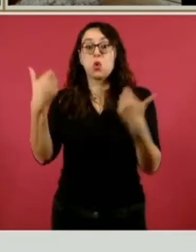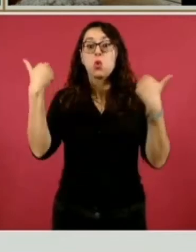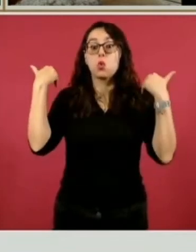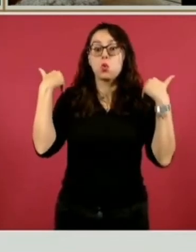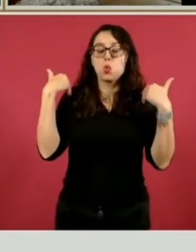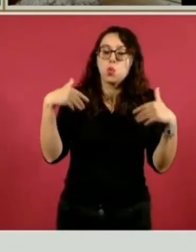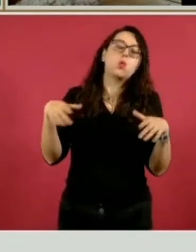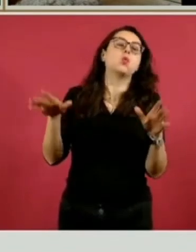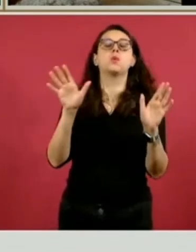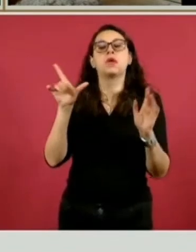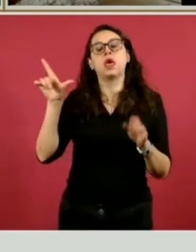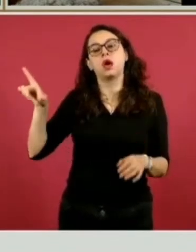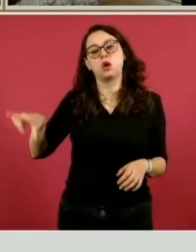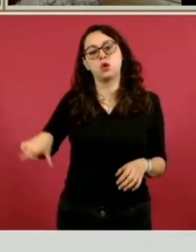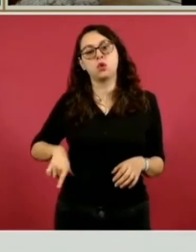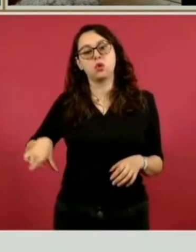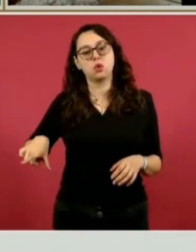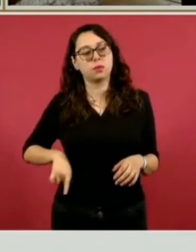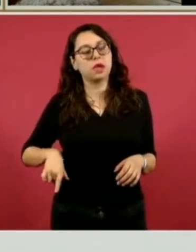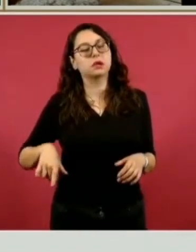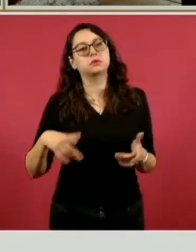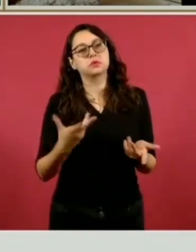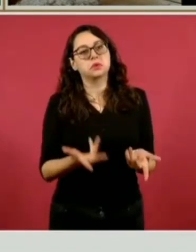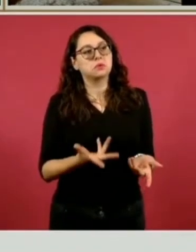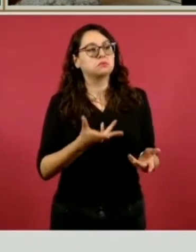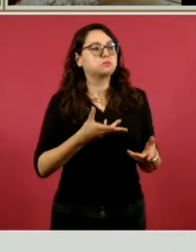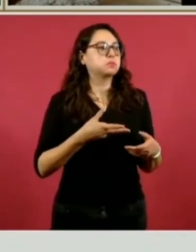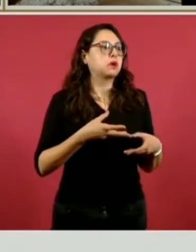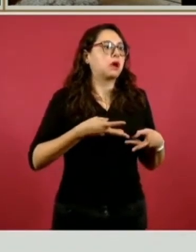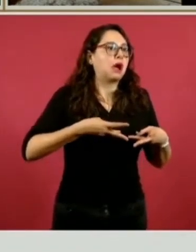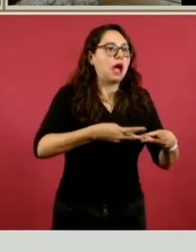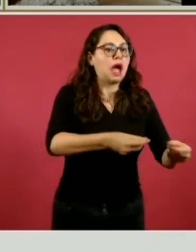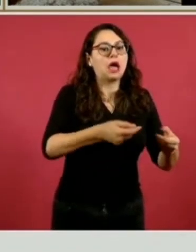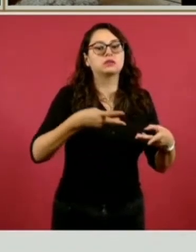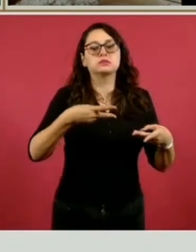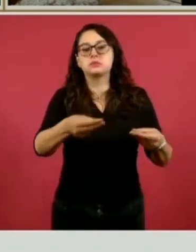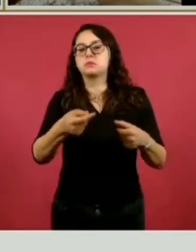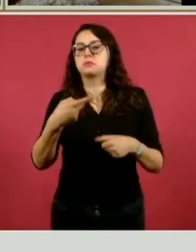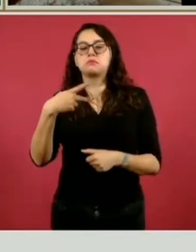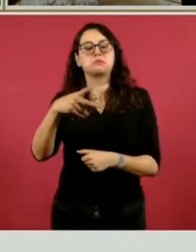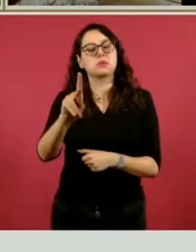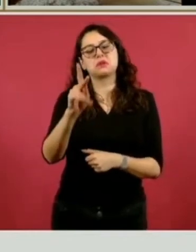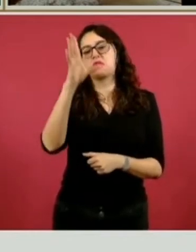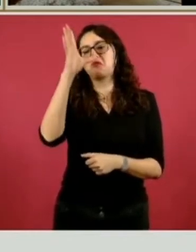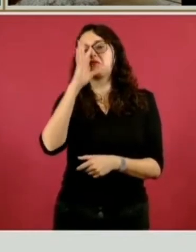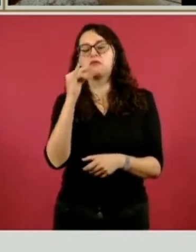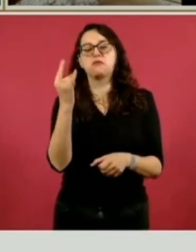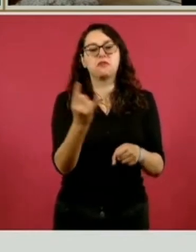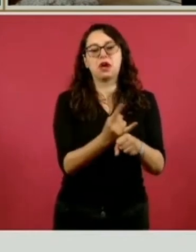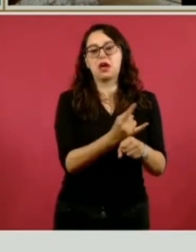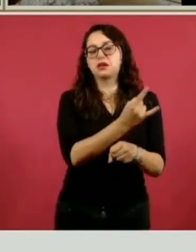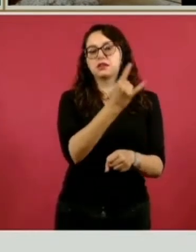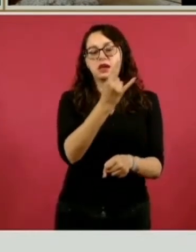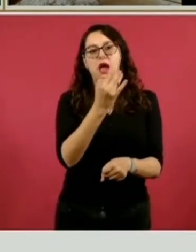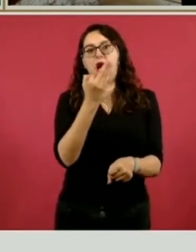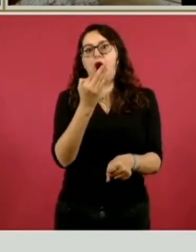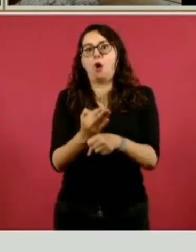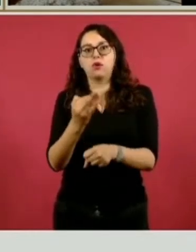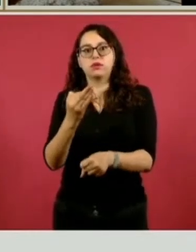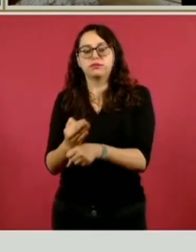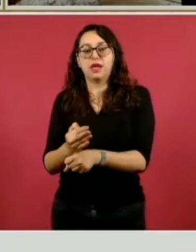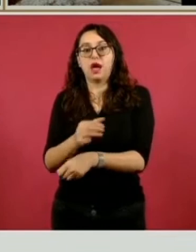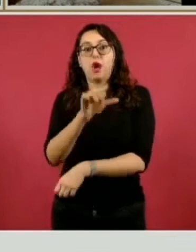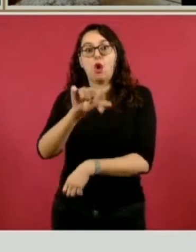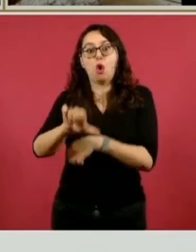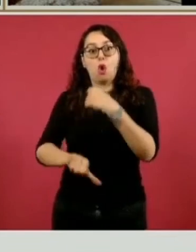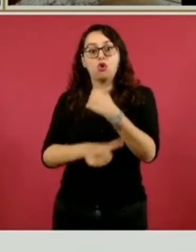desde el gobierno federal, por más eficiente que uno intente ser, nunca hubiera alcanzado este total de 11 mil centros